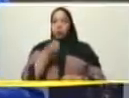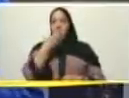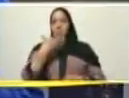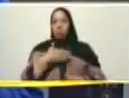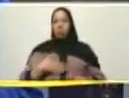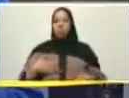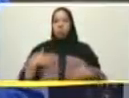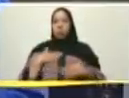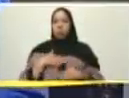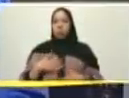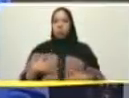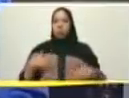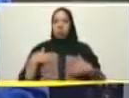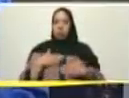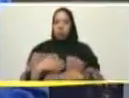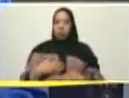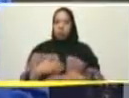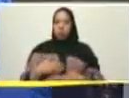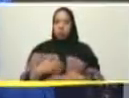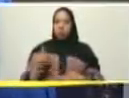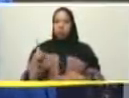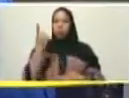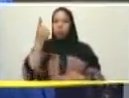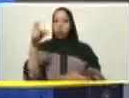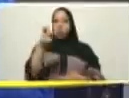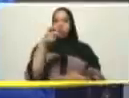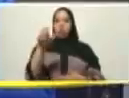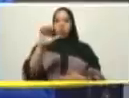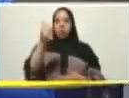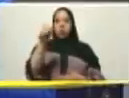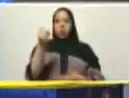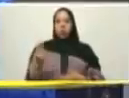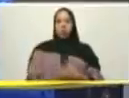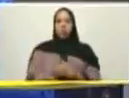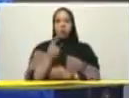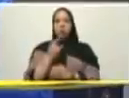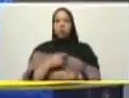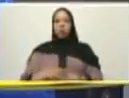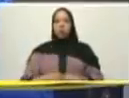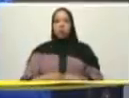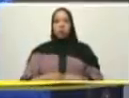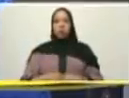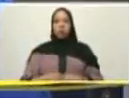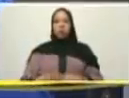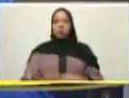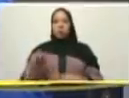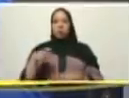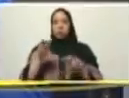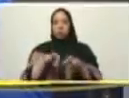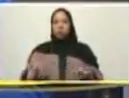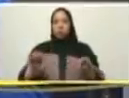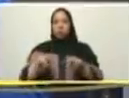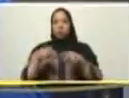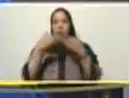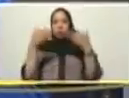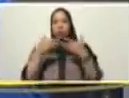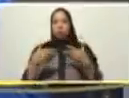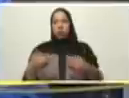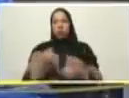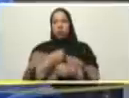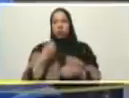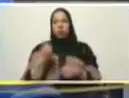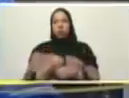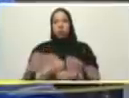el uno por diez porque no podemos fallar estamos buscando la metodología la estrategia la forma de